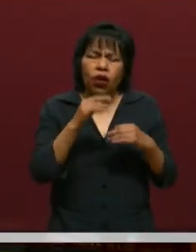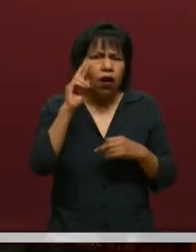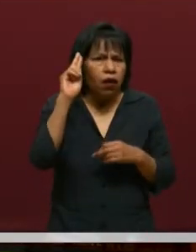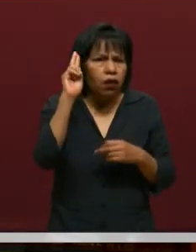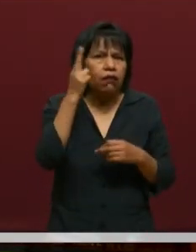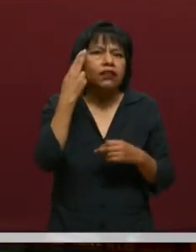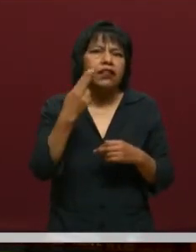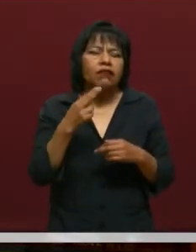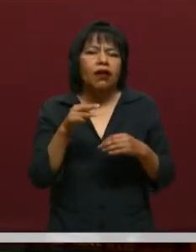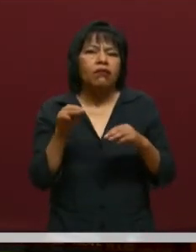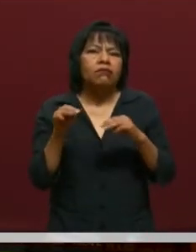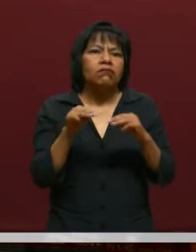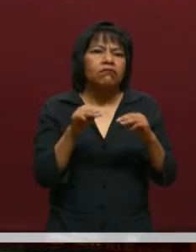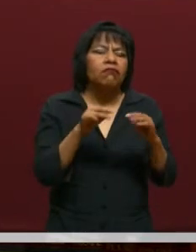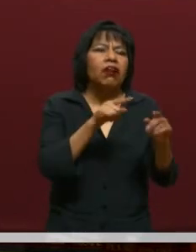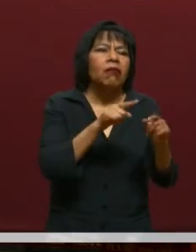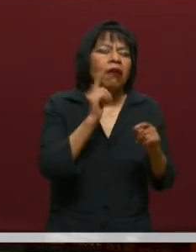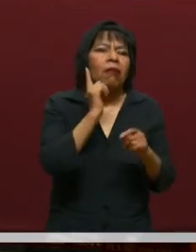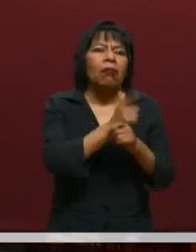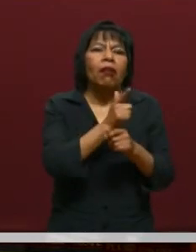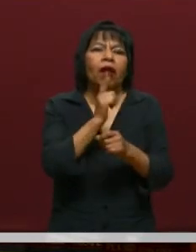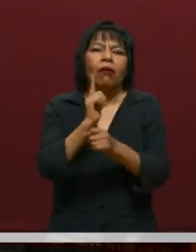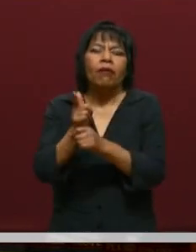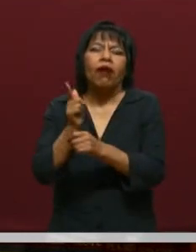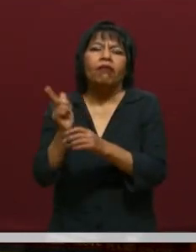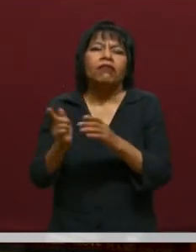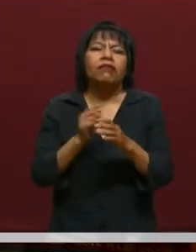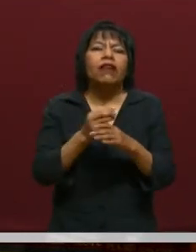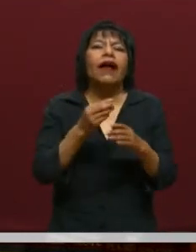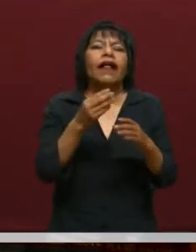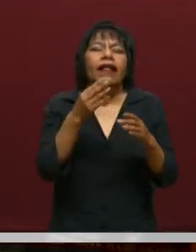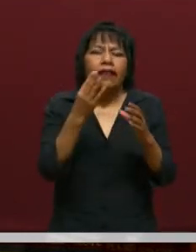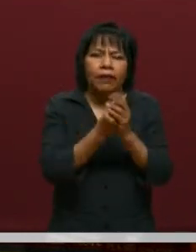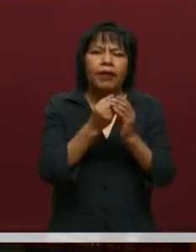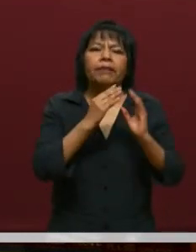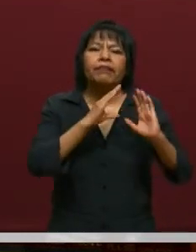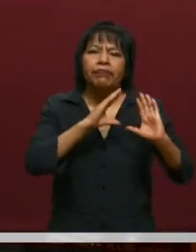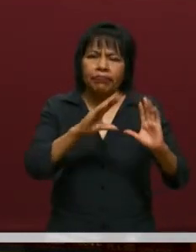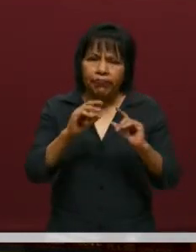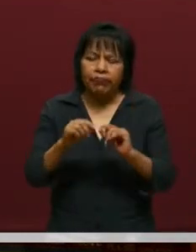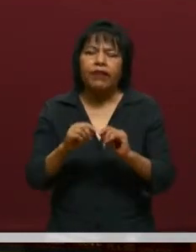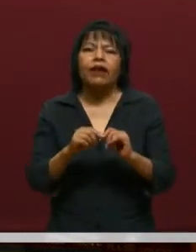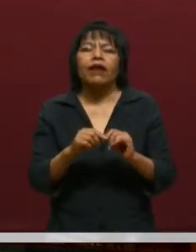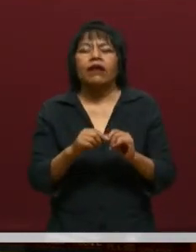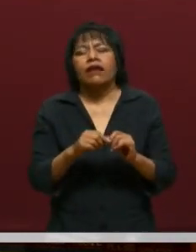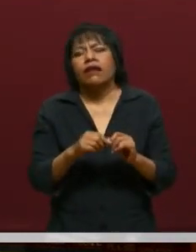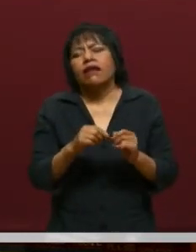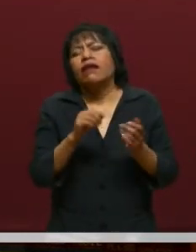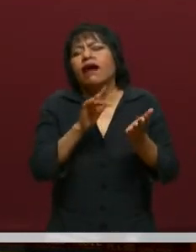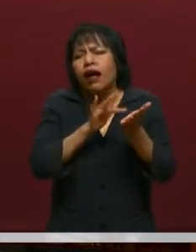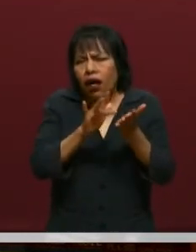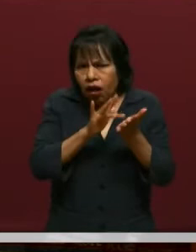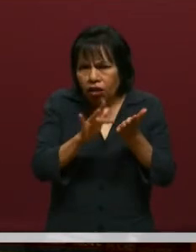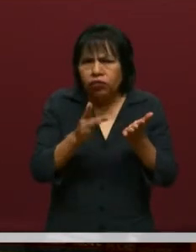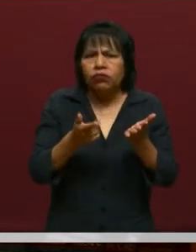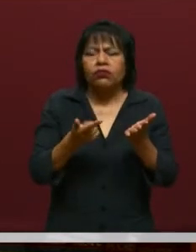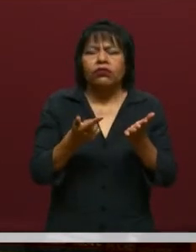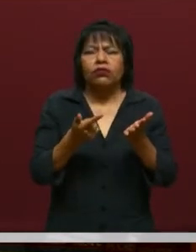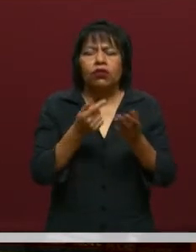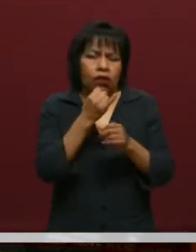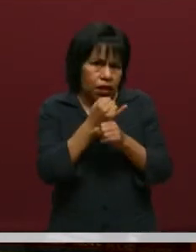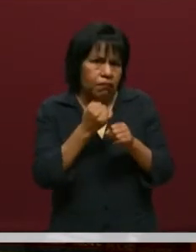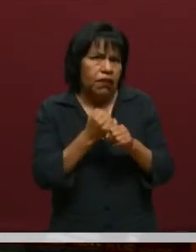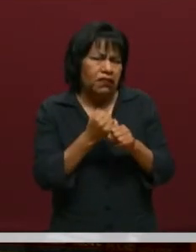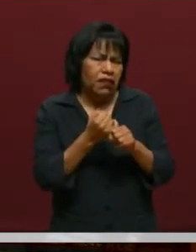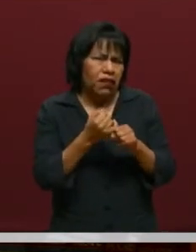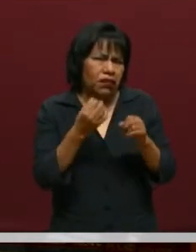universidad se mueva en torno a ellos. Porque ellos dan clases, están frente a grupos, dan asesorías, dan tutorías, hacen investigación,